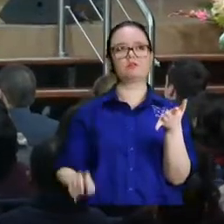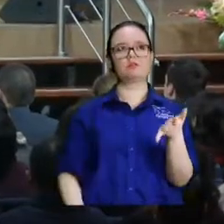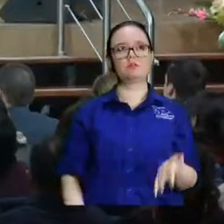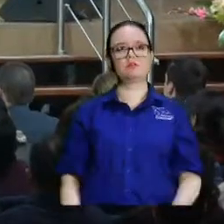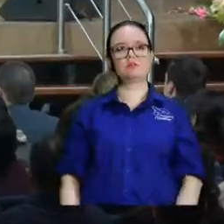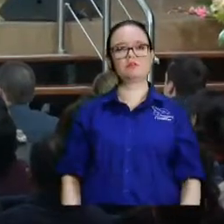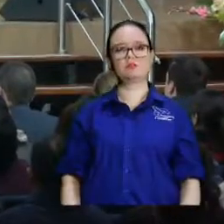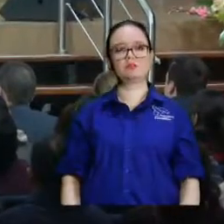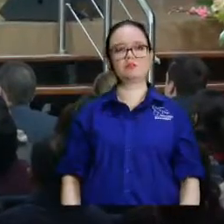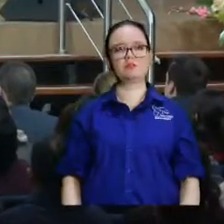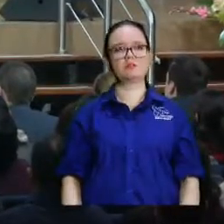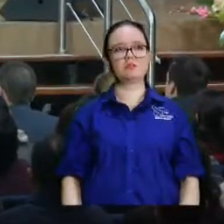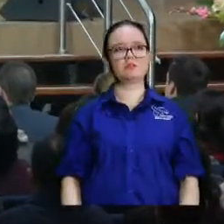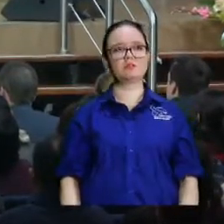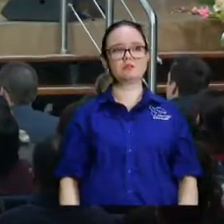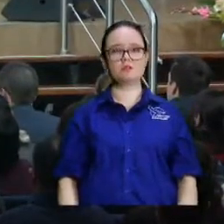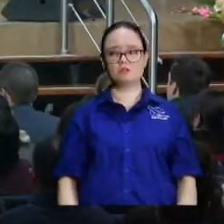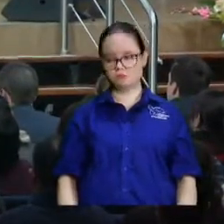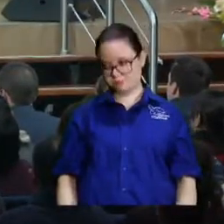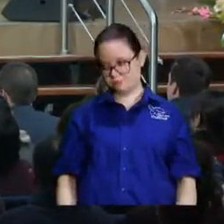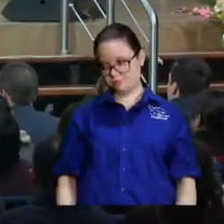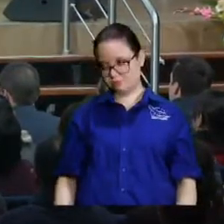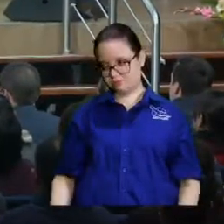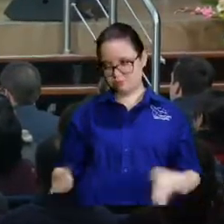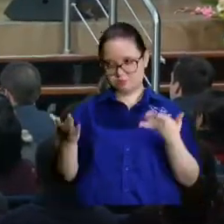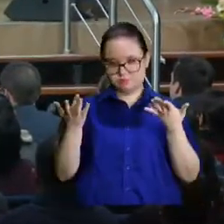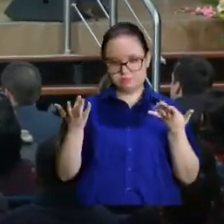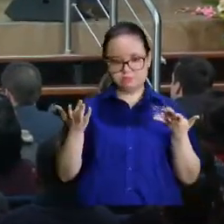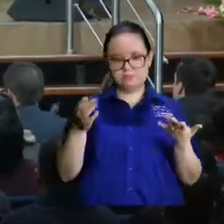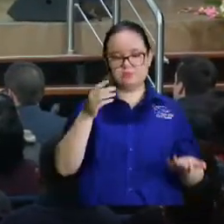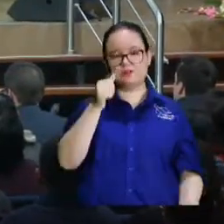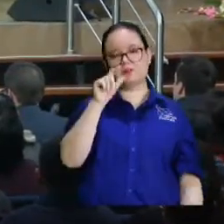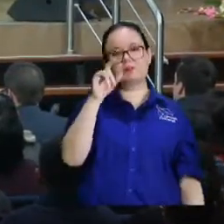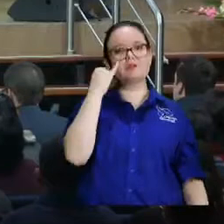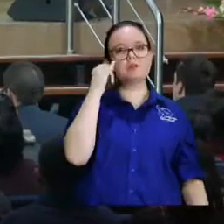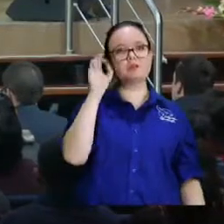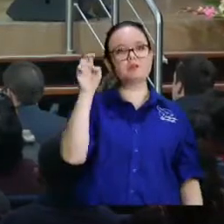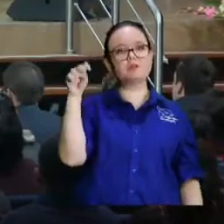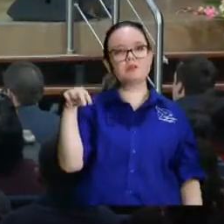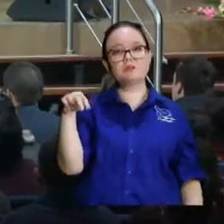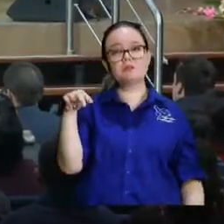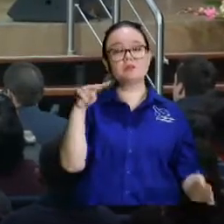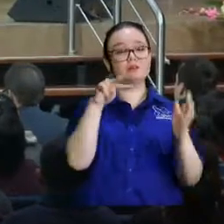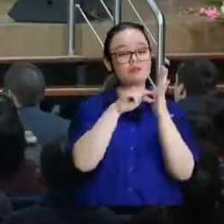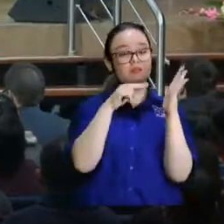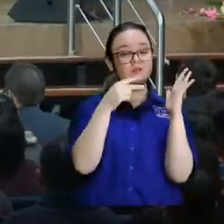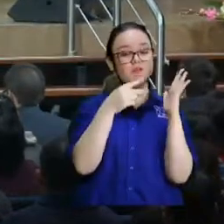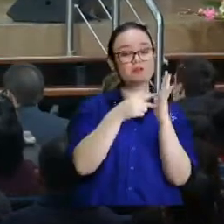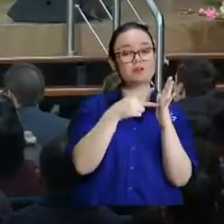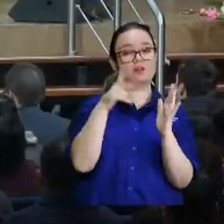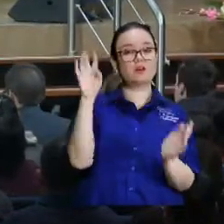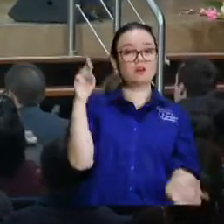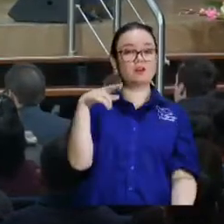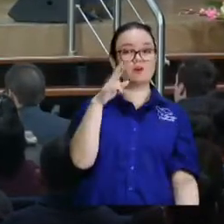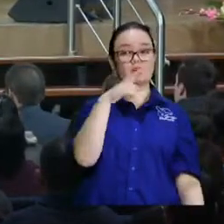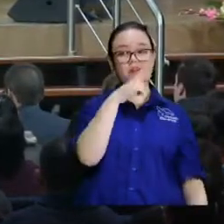yo se lo decía pero papayito si alien es una palabra gringa que quiere decir extranjero